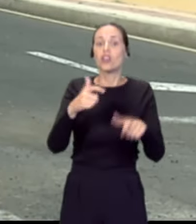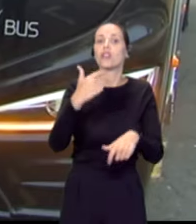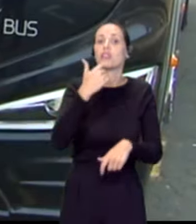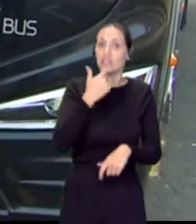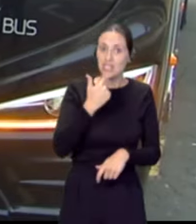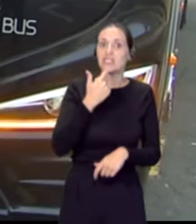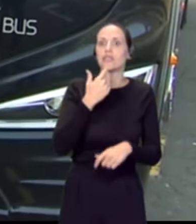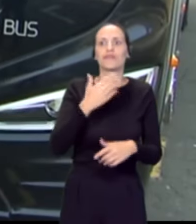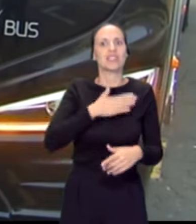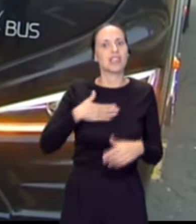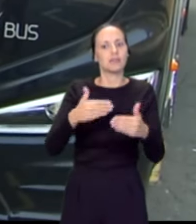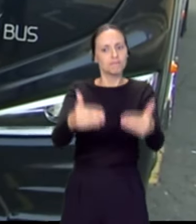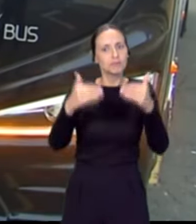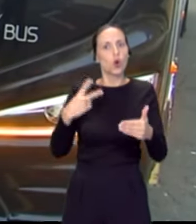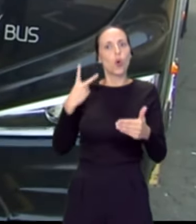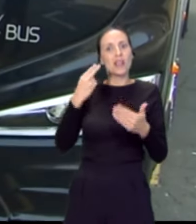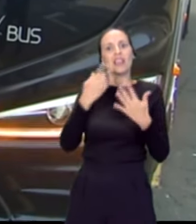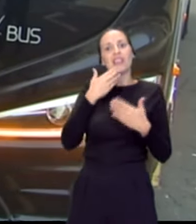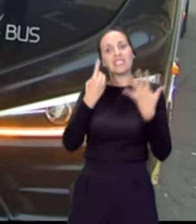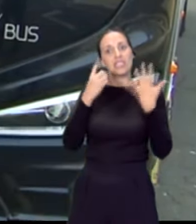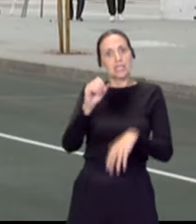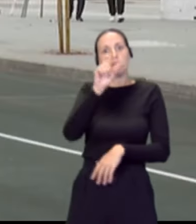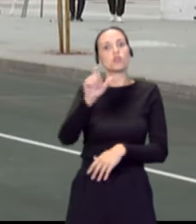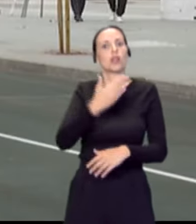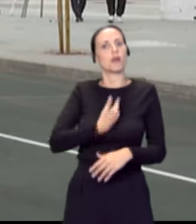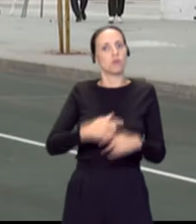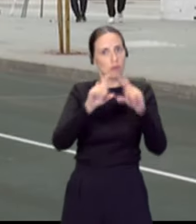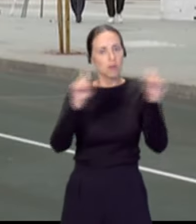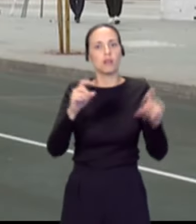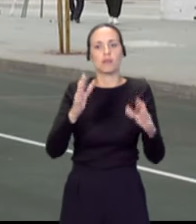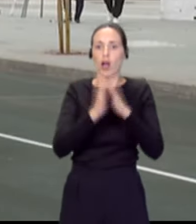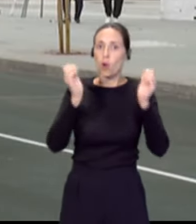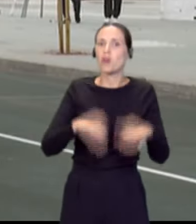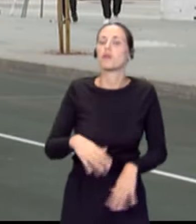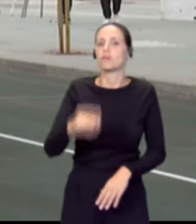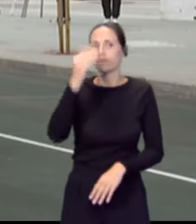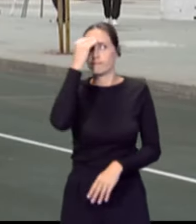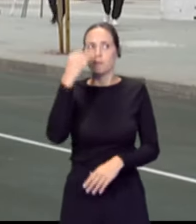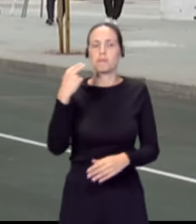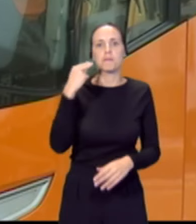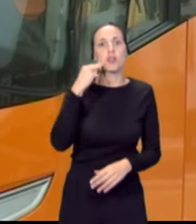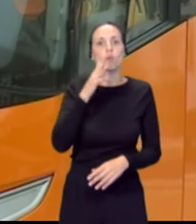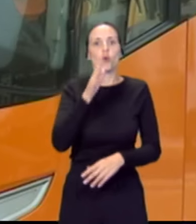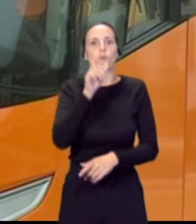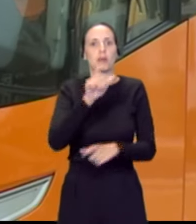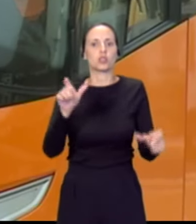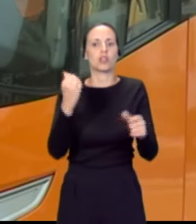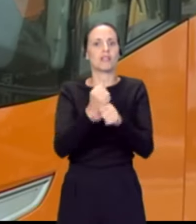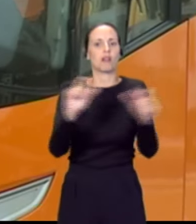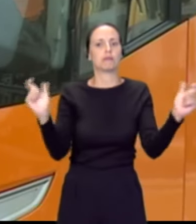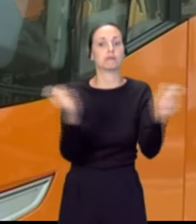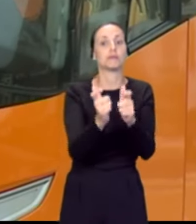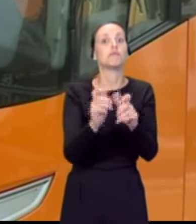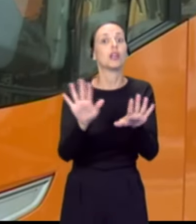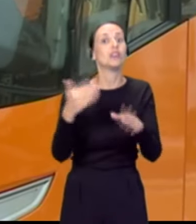transportistas a los 60 años. Los empresarios están de acuerdo, pero temen que ello aumente el déficit de personal. Quienes sí han llegado a un acuerdo